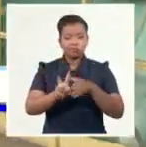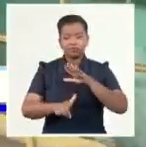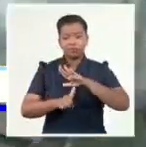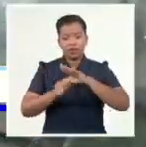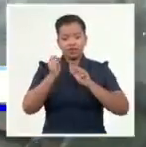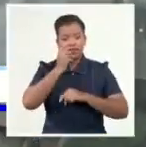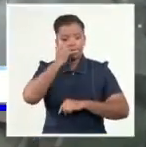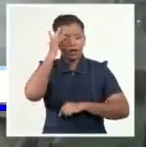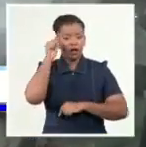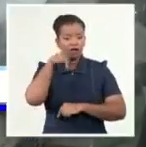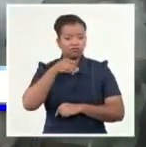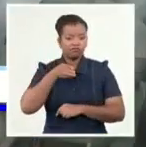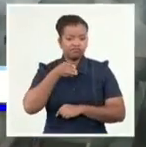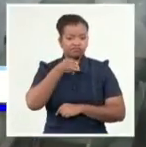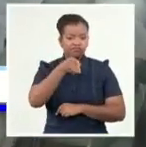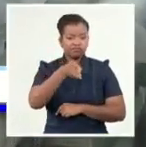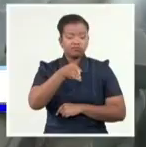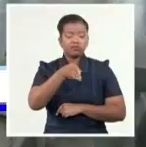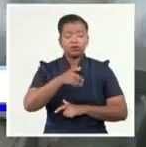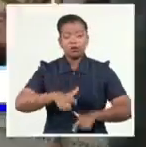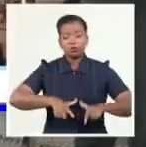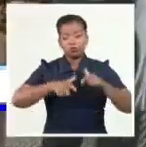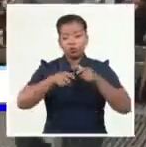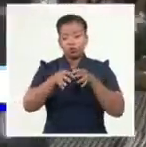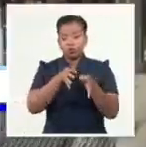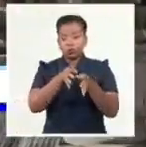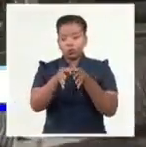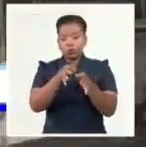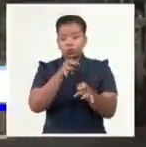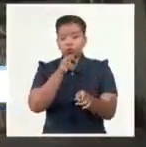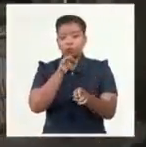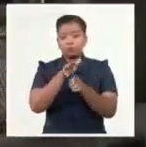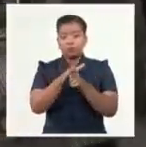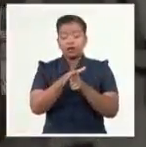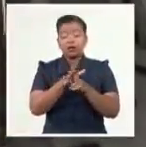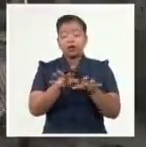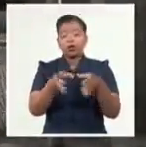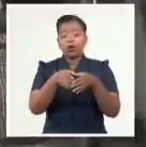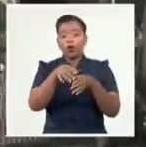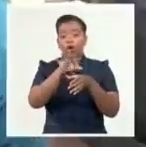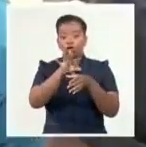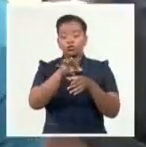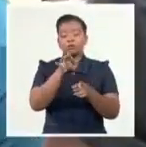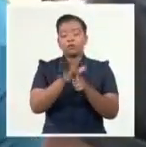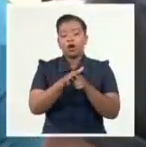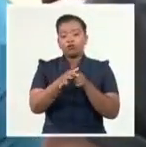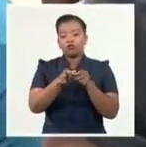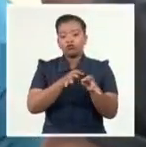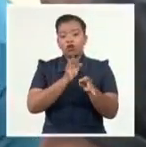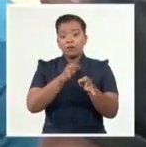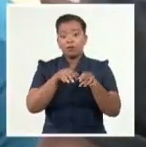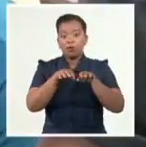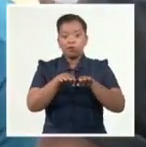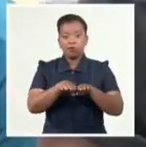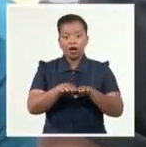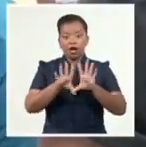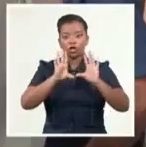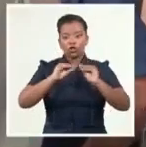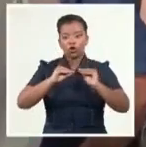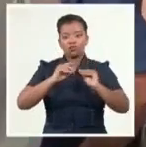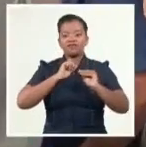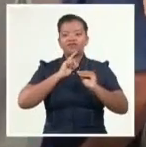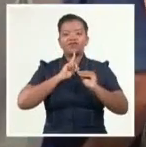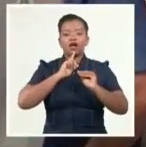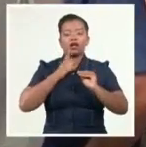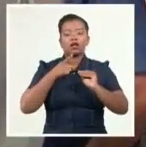generadora en el momento en que la unidad 8 estaba en proceso de arranque, tras su salida del Sistema Electroenergético Nacional la noche de este